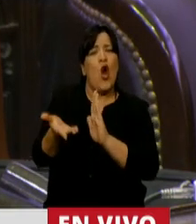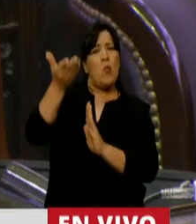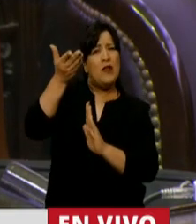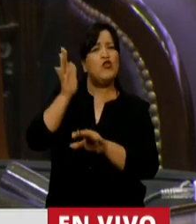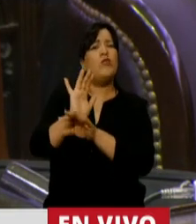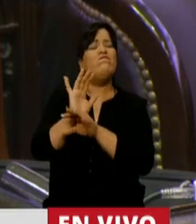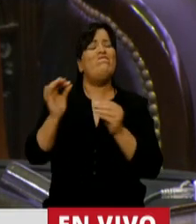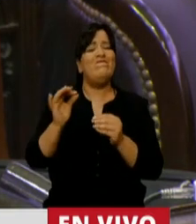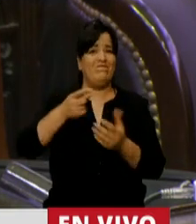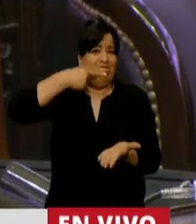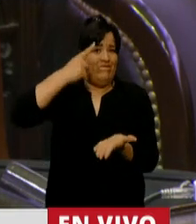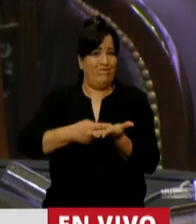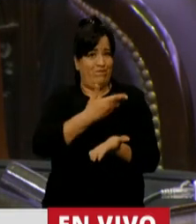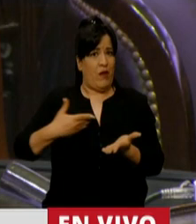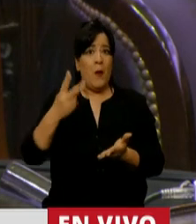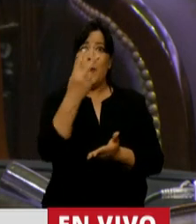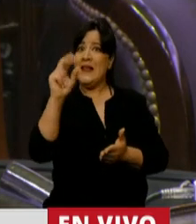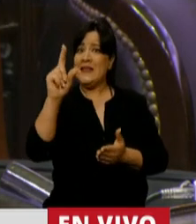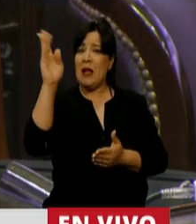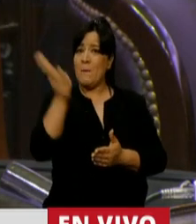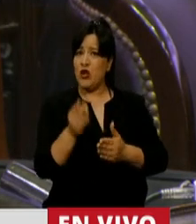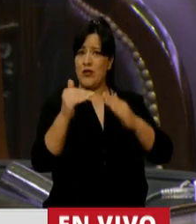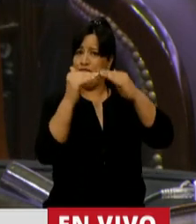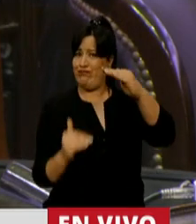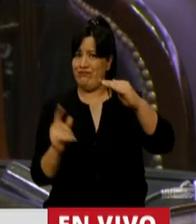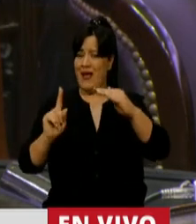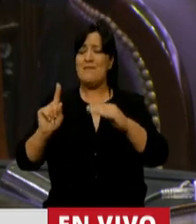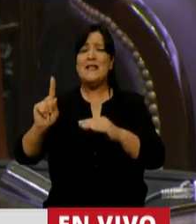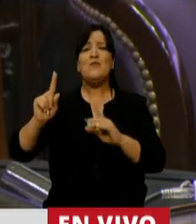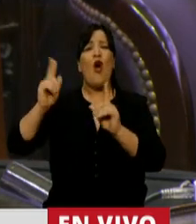DNU, por debajo de la ley de movilidad.